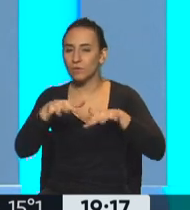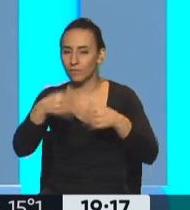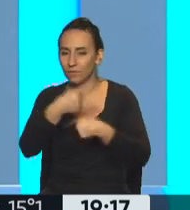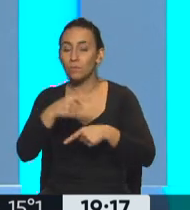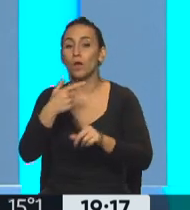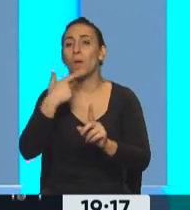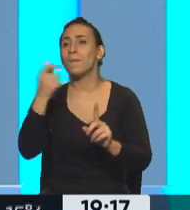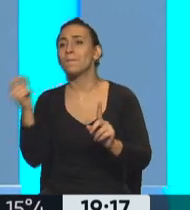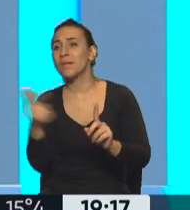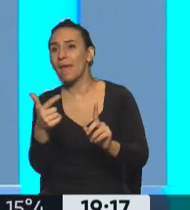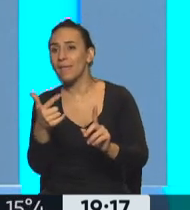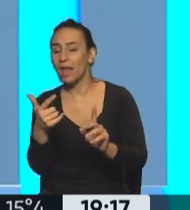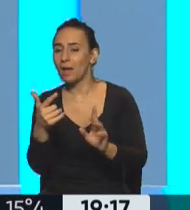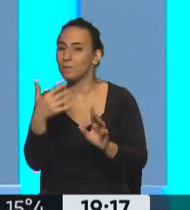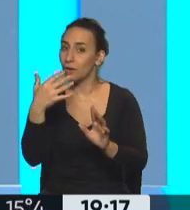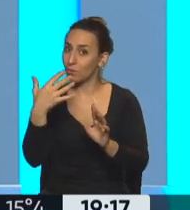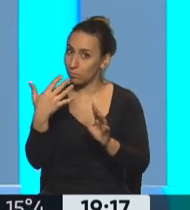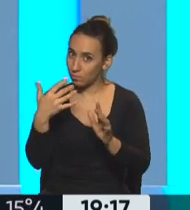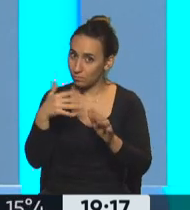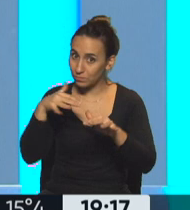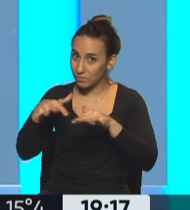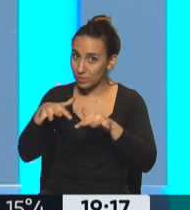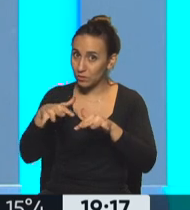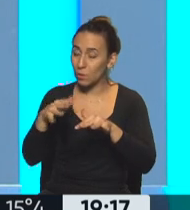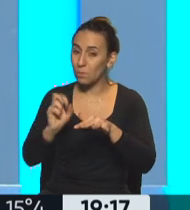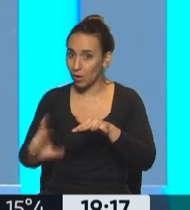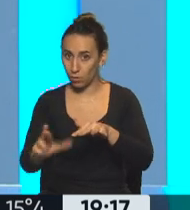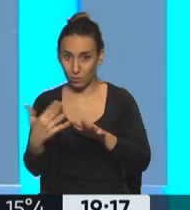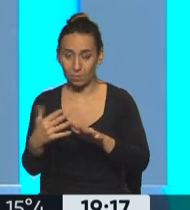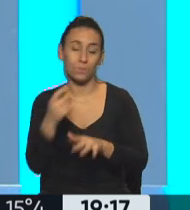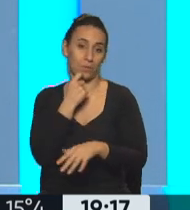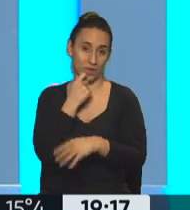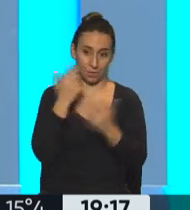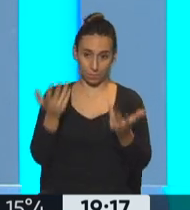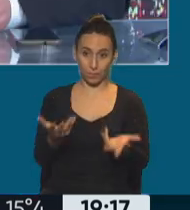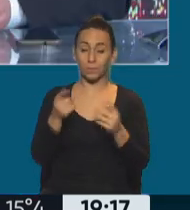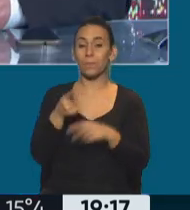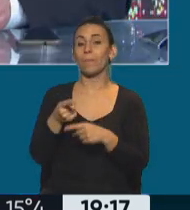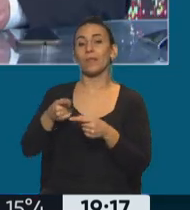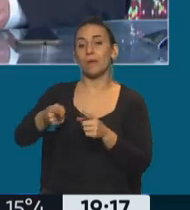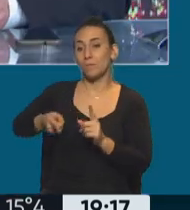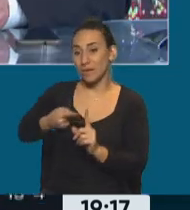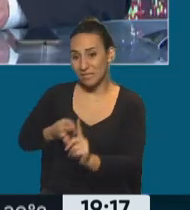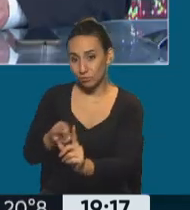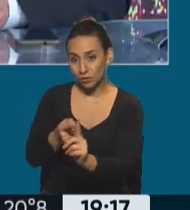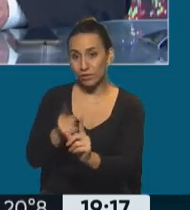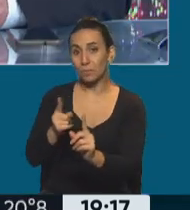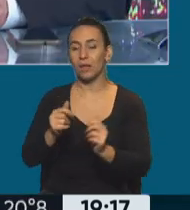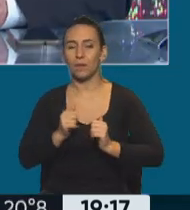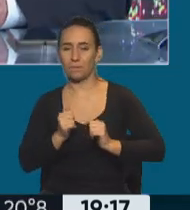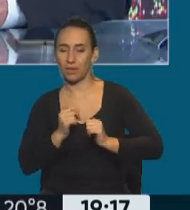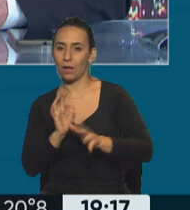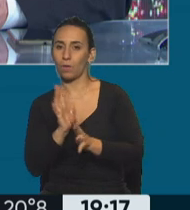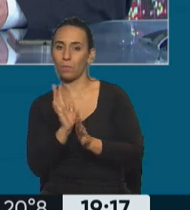piedrazo que podrían agravar la situación Por ejemplo, la persecución y la espera, esa suerte de emboscada